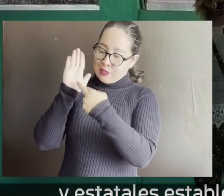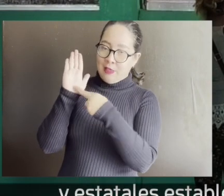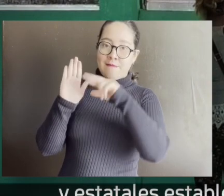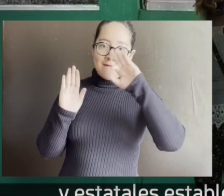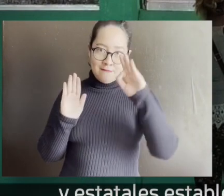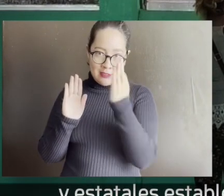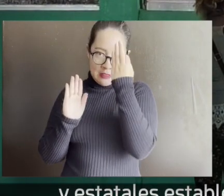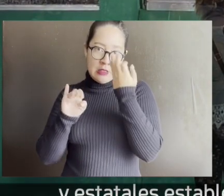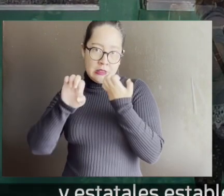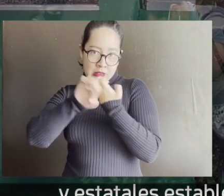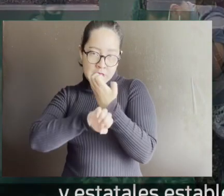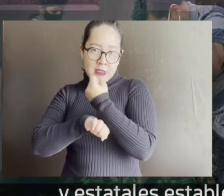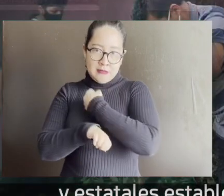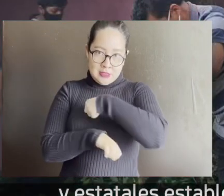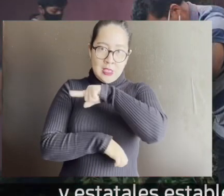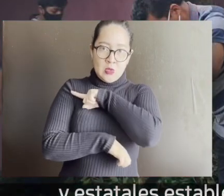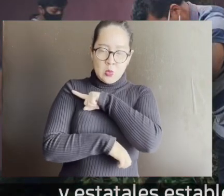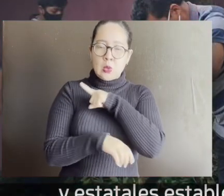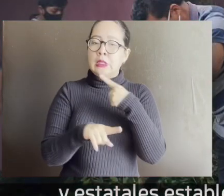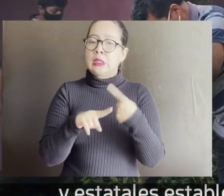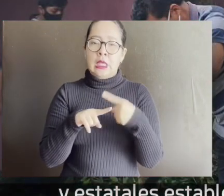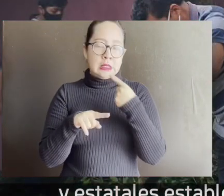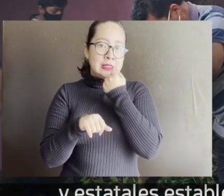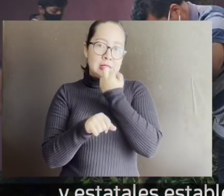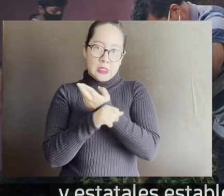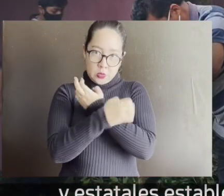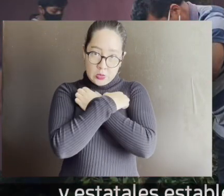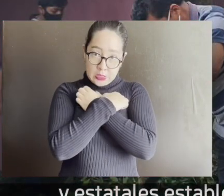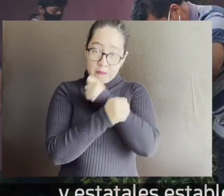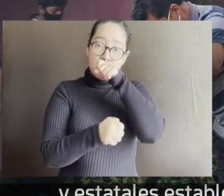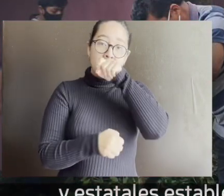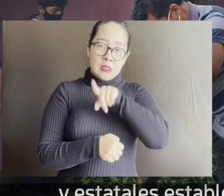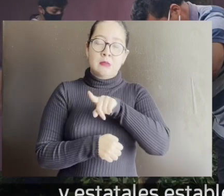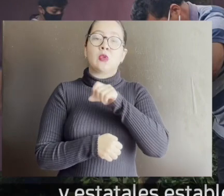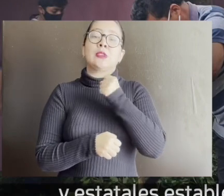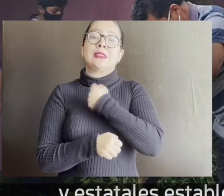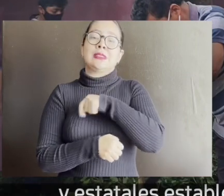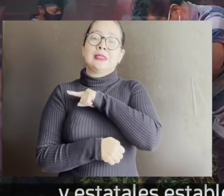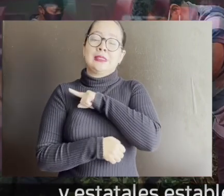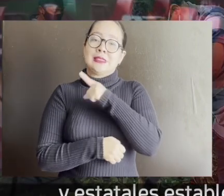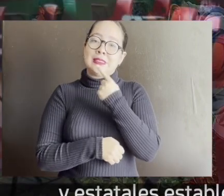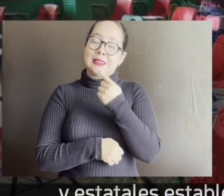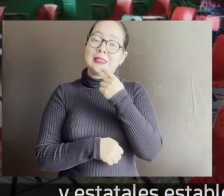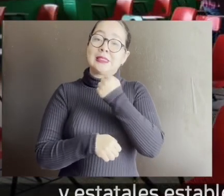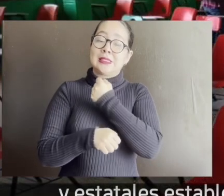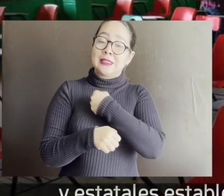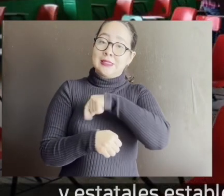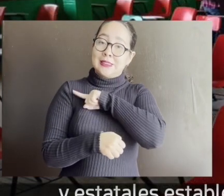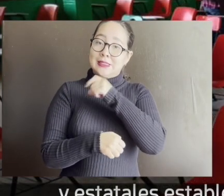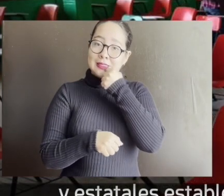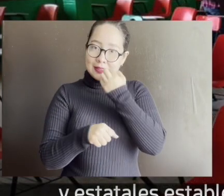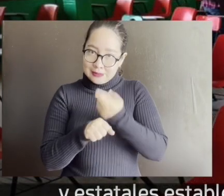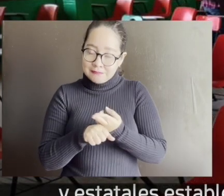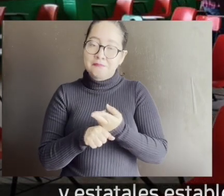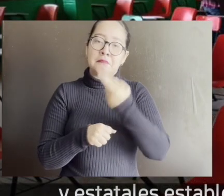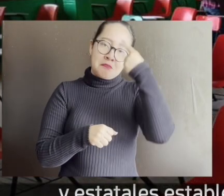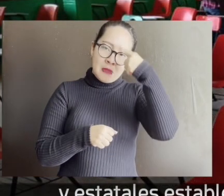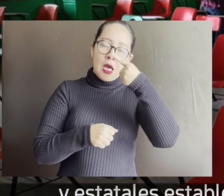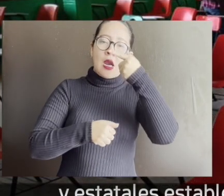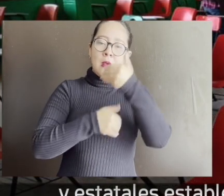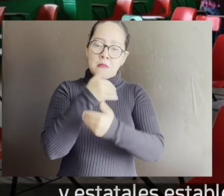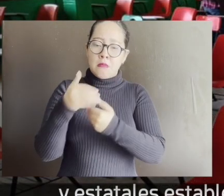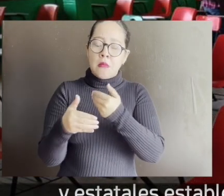estatales establecidos por la Secretaría de Educación y de Salud, para lograr un regreso seguro,